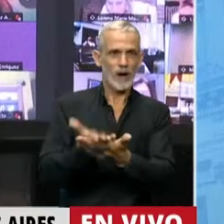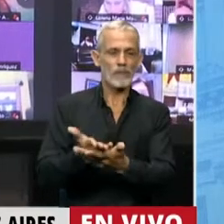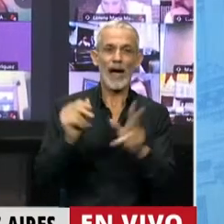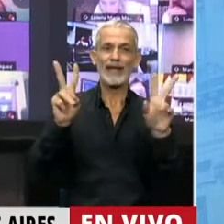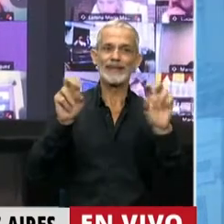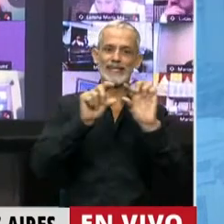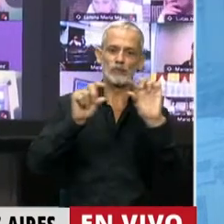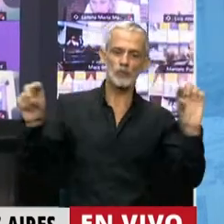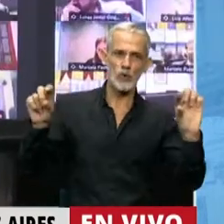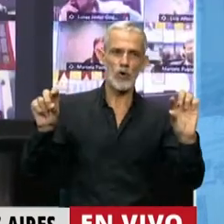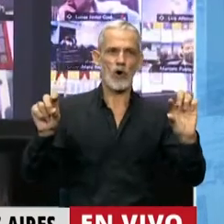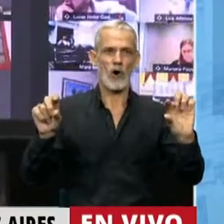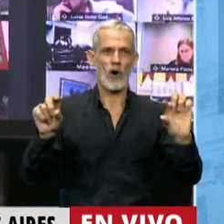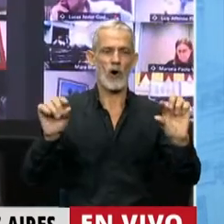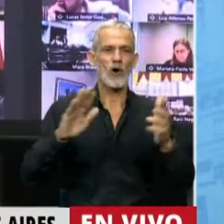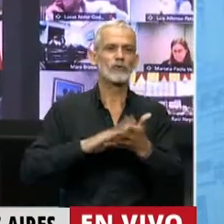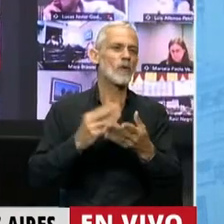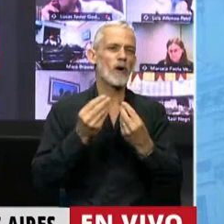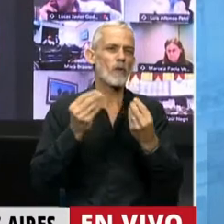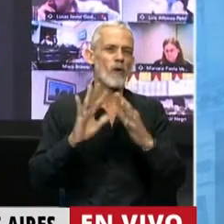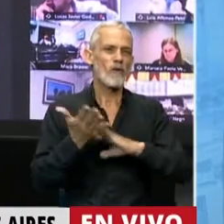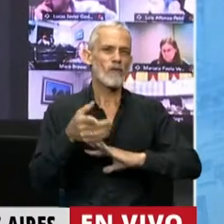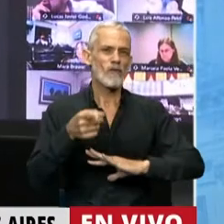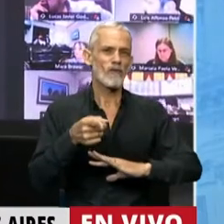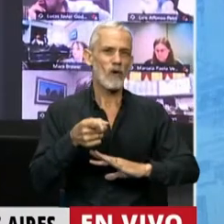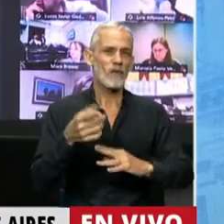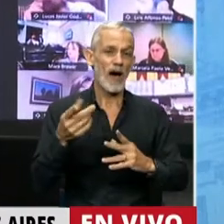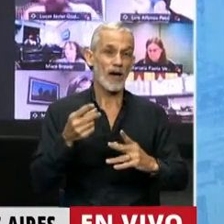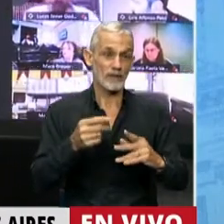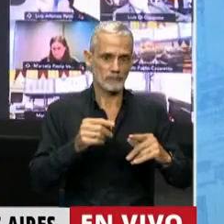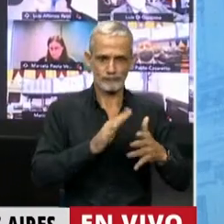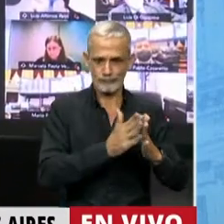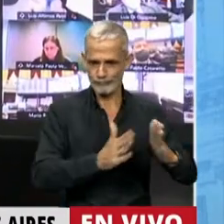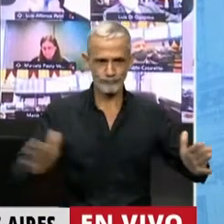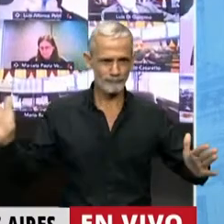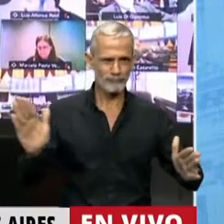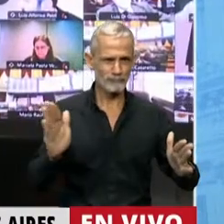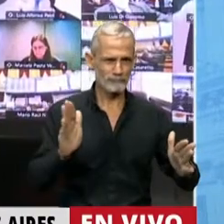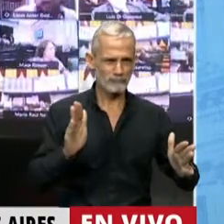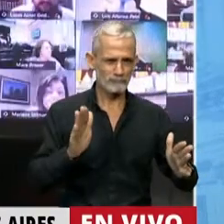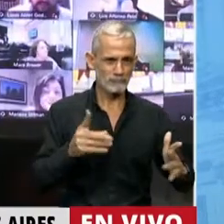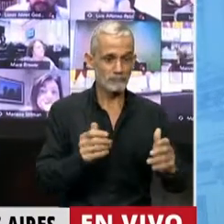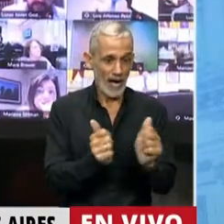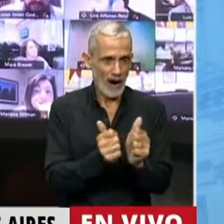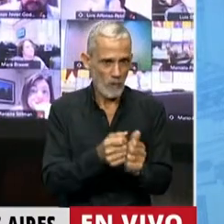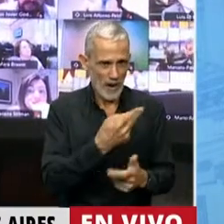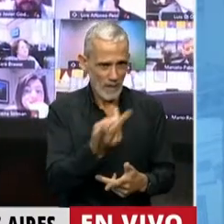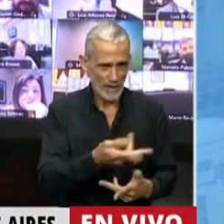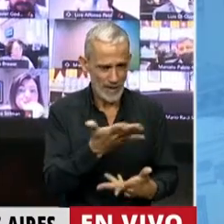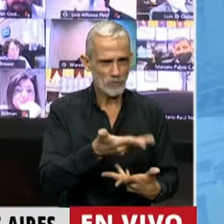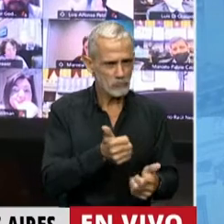el título del abordaje de las trayectorias educativas discontinuas, un acompañamiento a esas